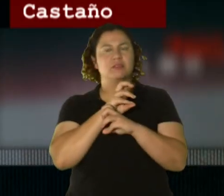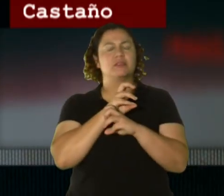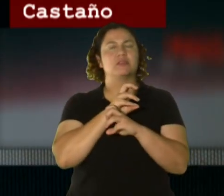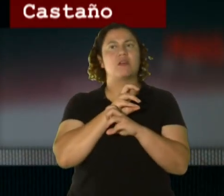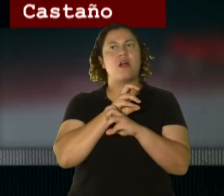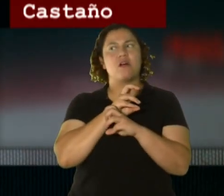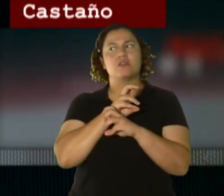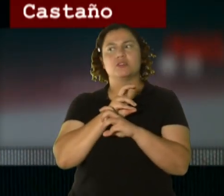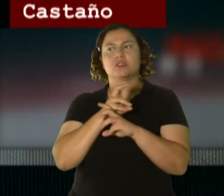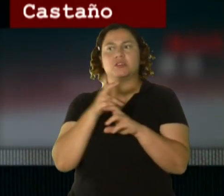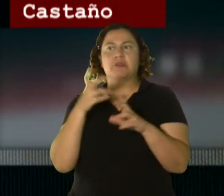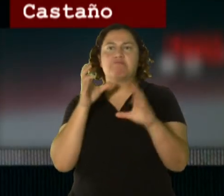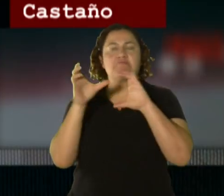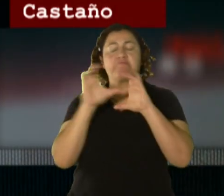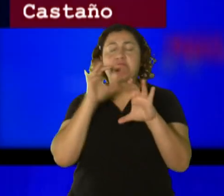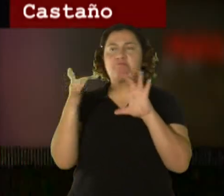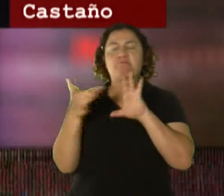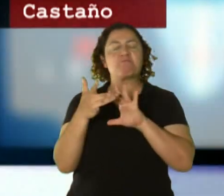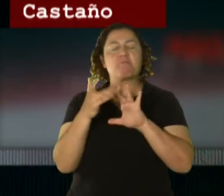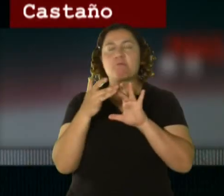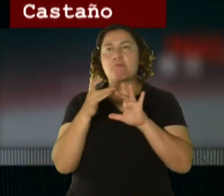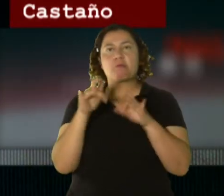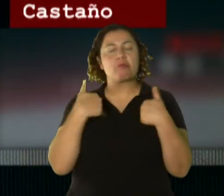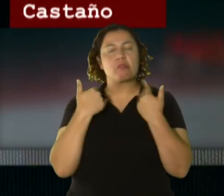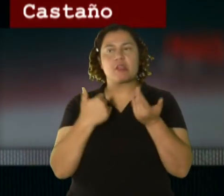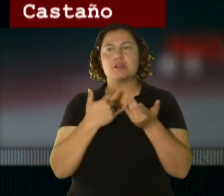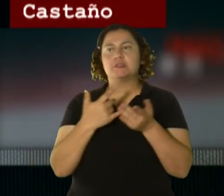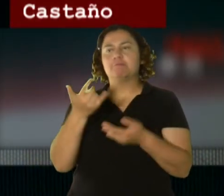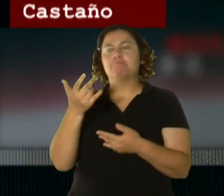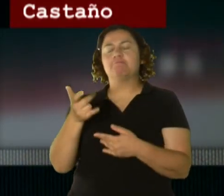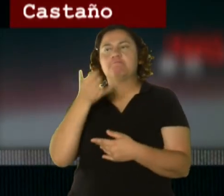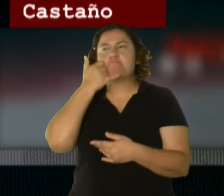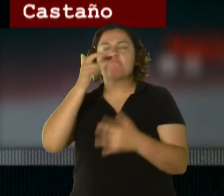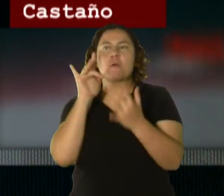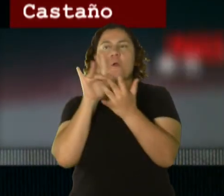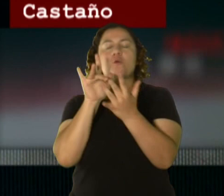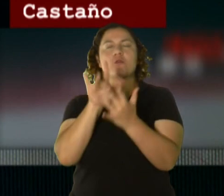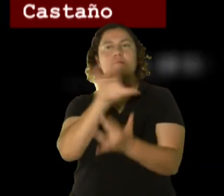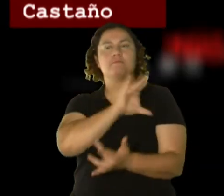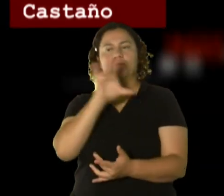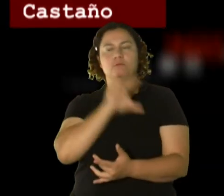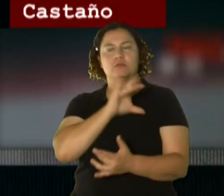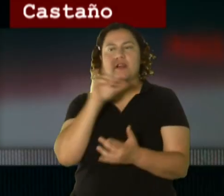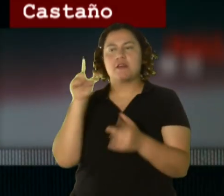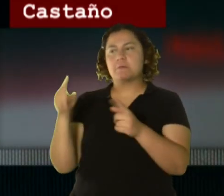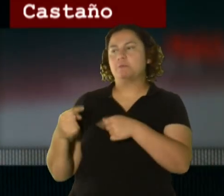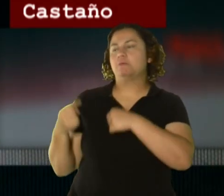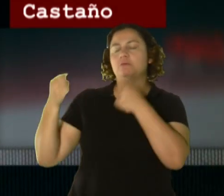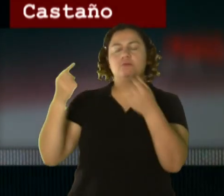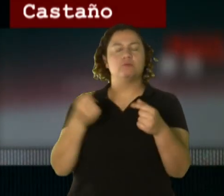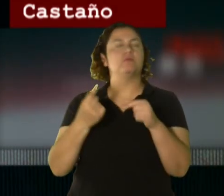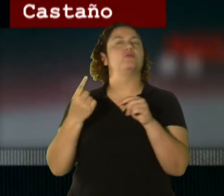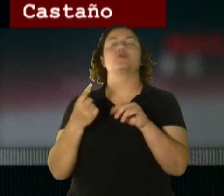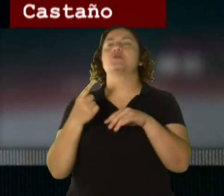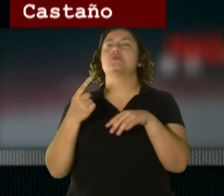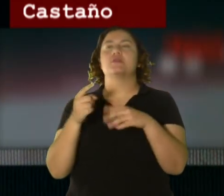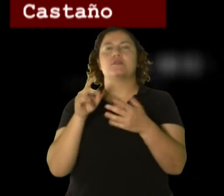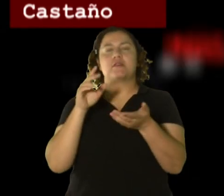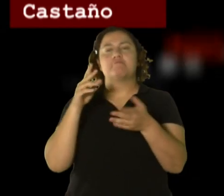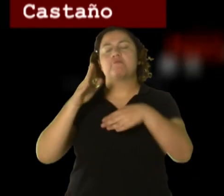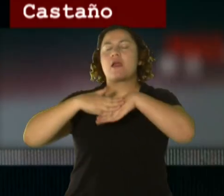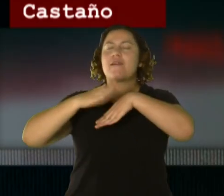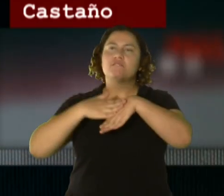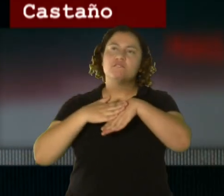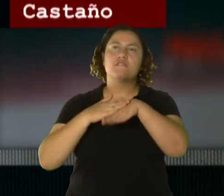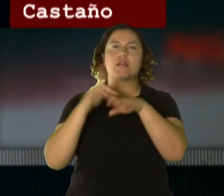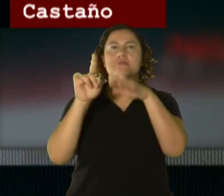a lo que le dan parte a la policía de Puerto Rico. Y desde ese momento, ese joven ha sido reportado desaparecido. Este joven, ¿verdad?, en